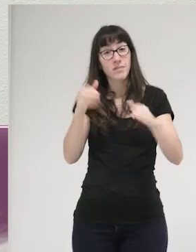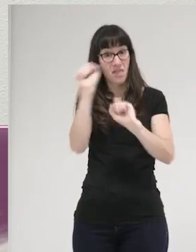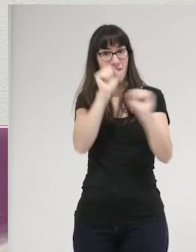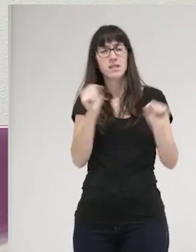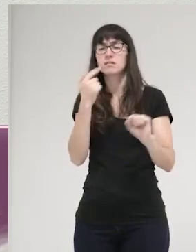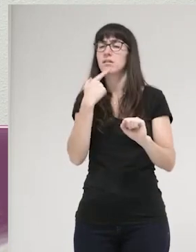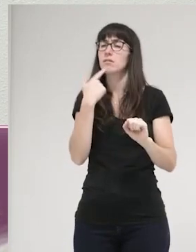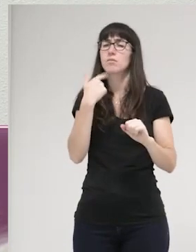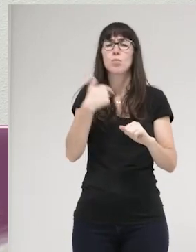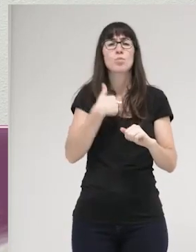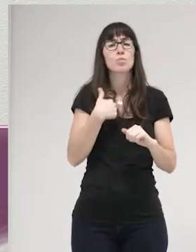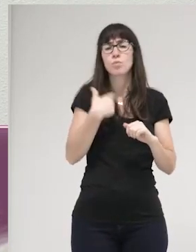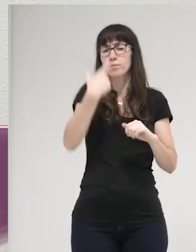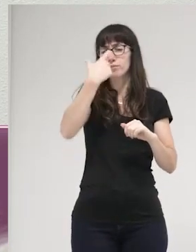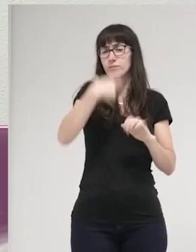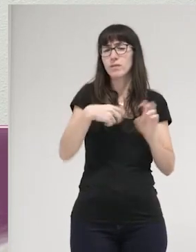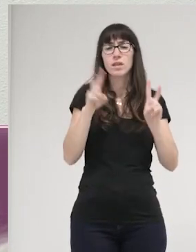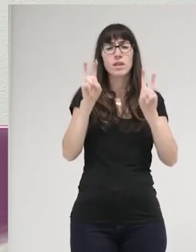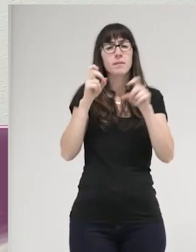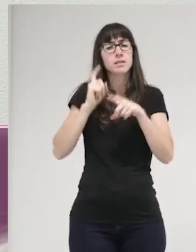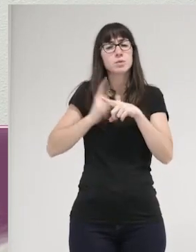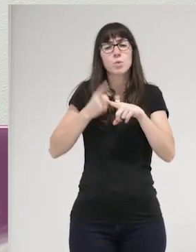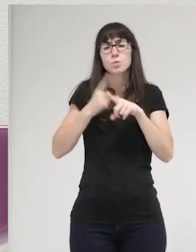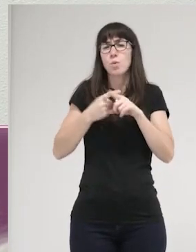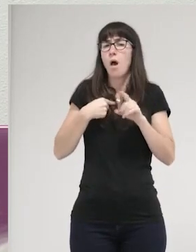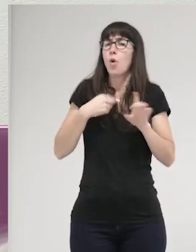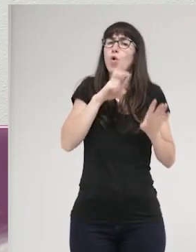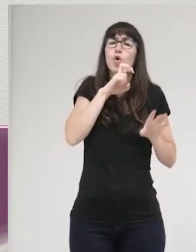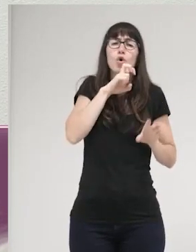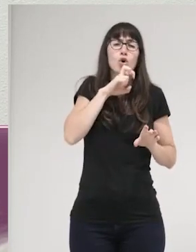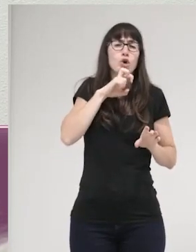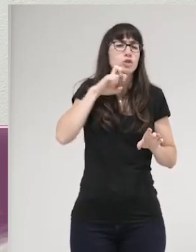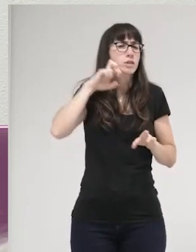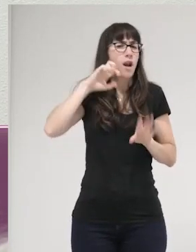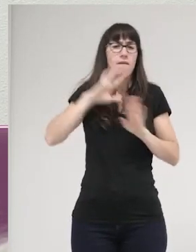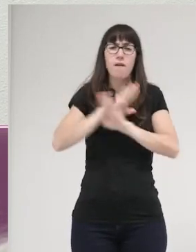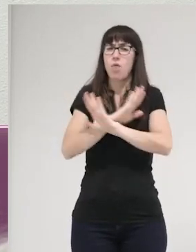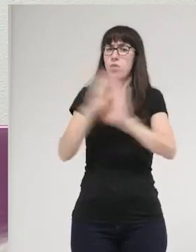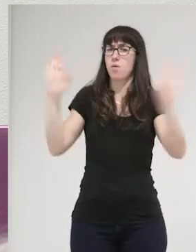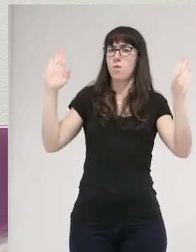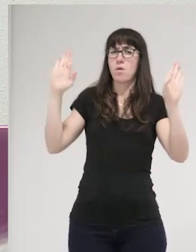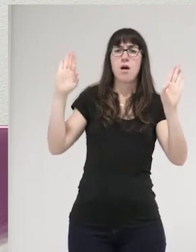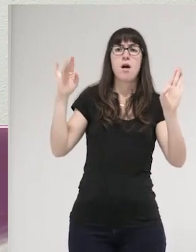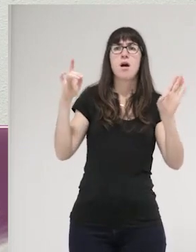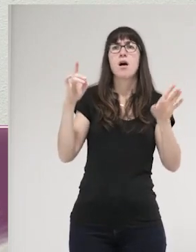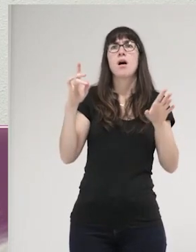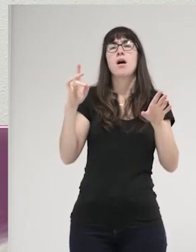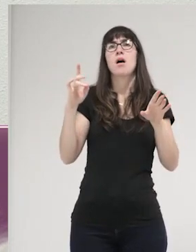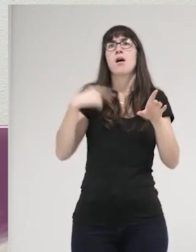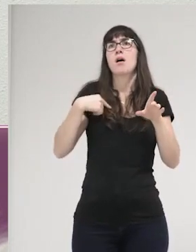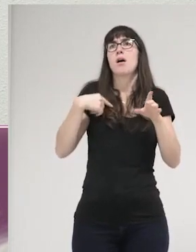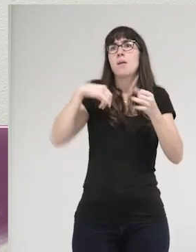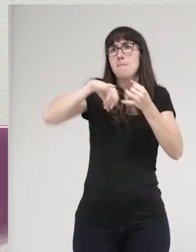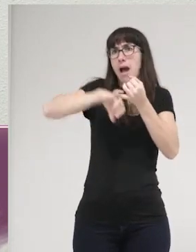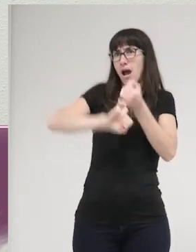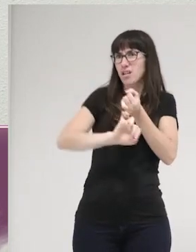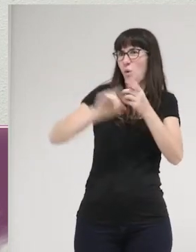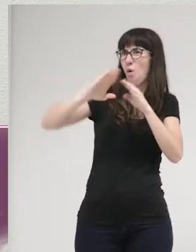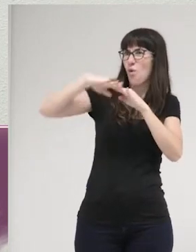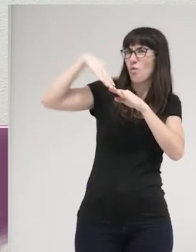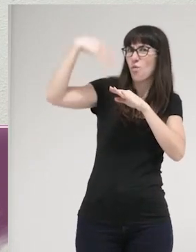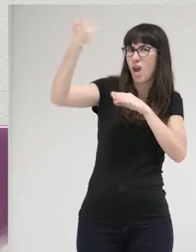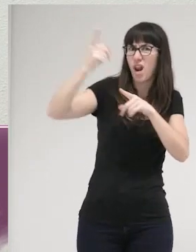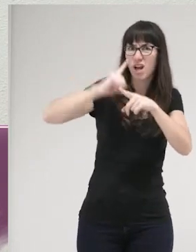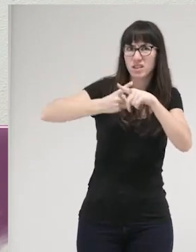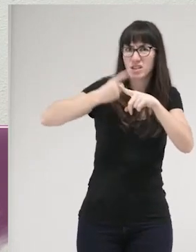muy conservadora en la sexualidad que ella es una mujer que no entiende la sexualidad fuera del marco del matrimonio ni de la pareja